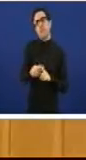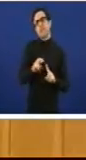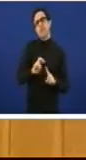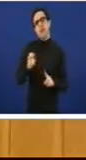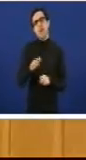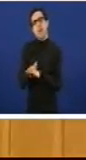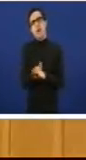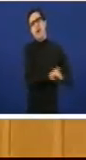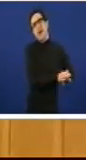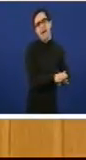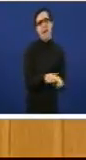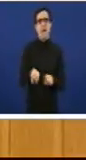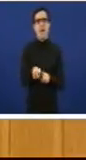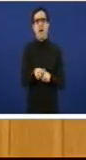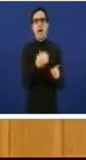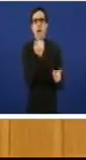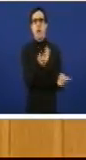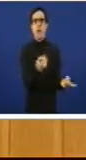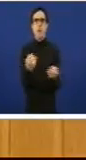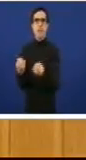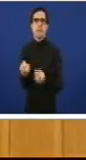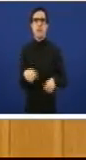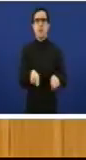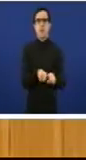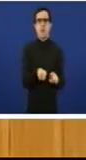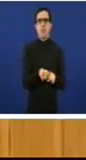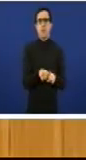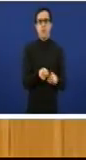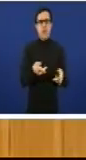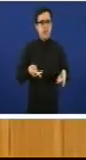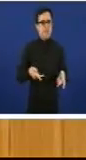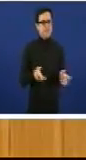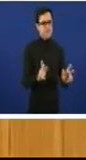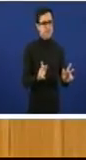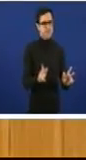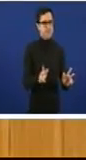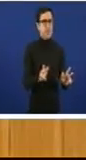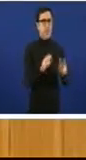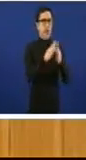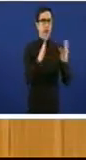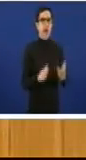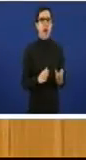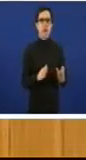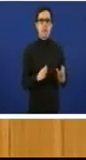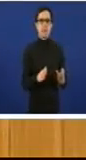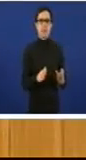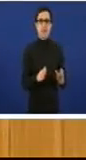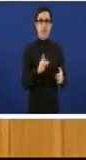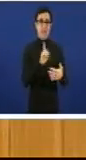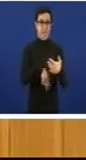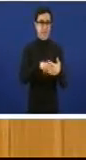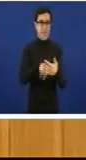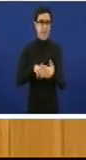algo que é necesario como poñera a disposición daquelas personas con menos recursos vivenda en resume de aluguer